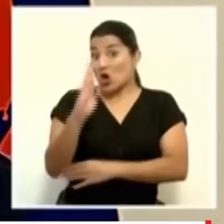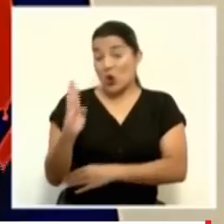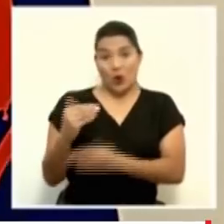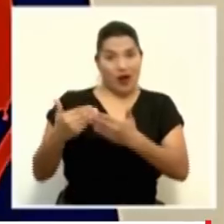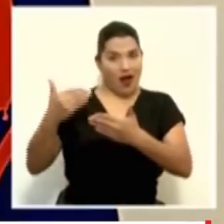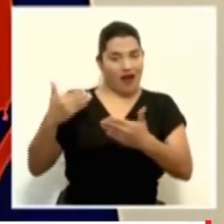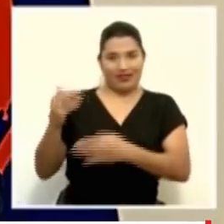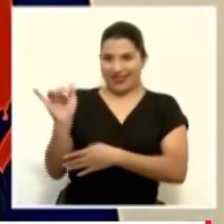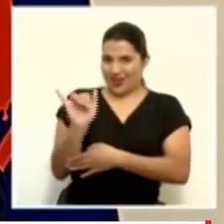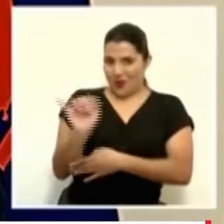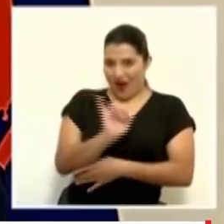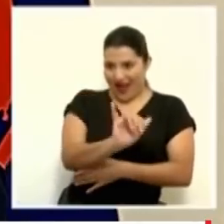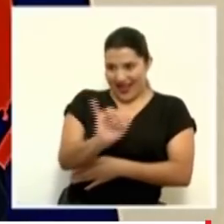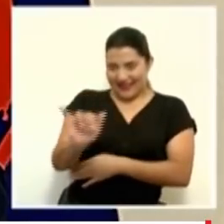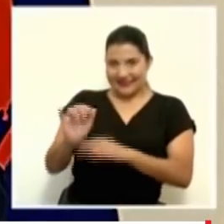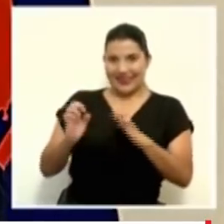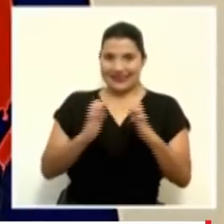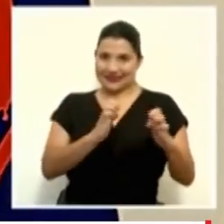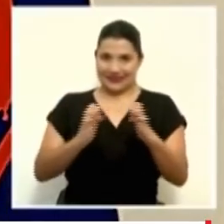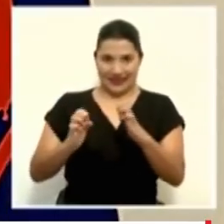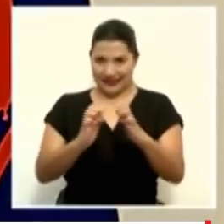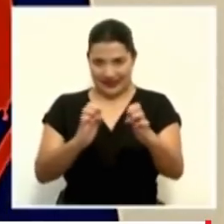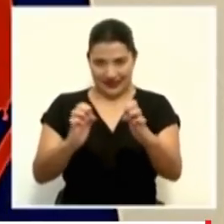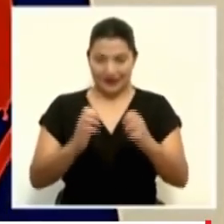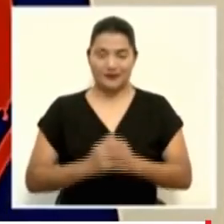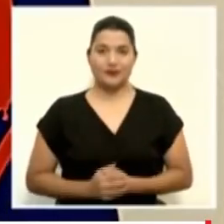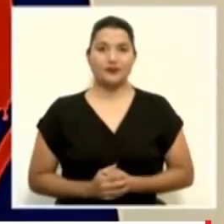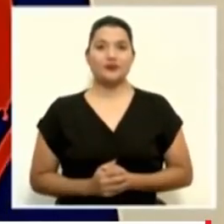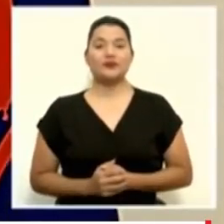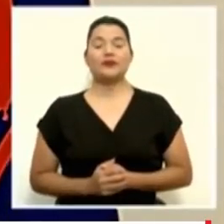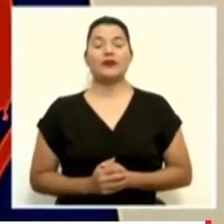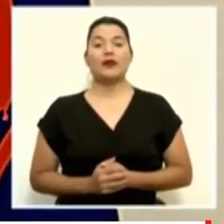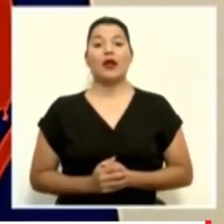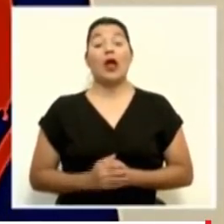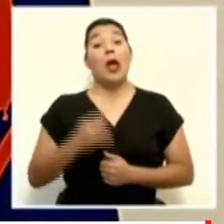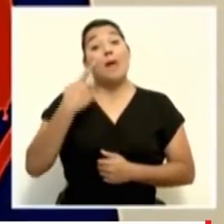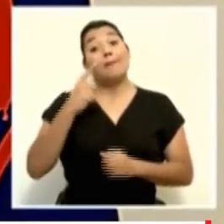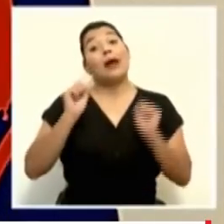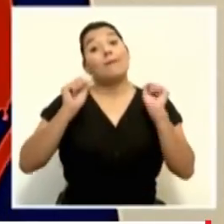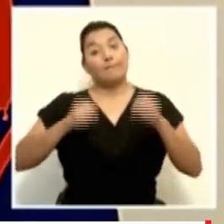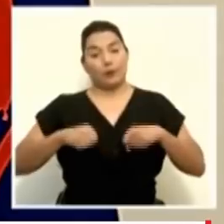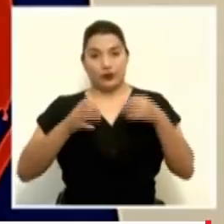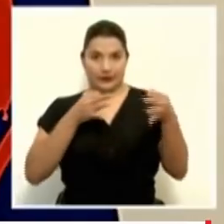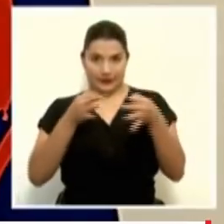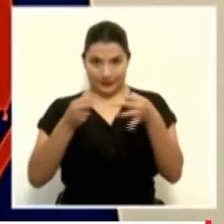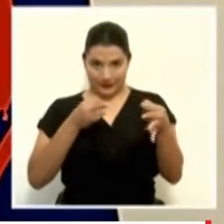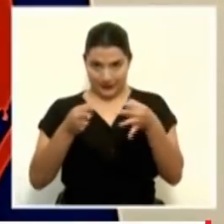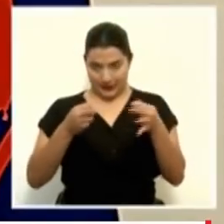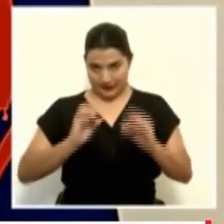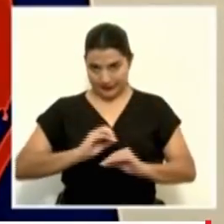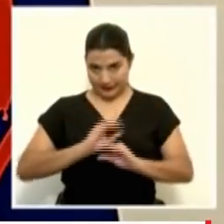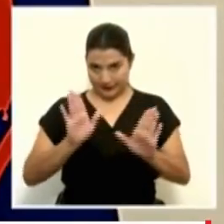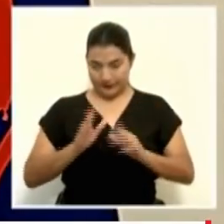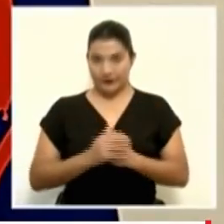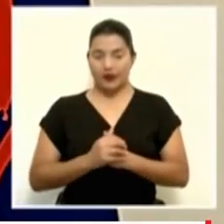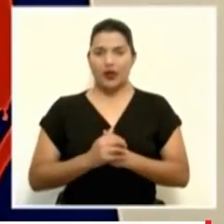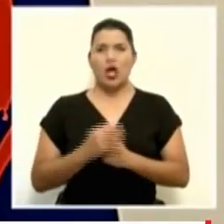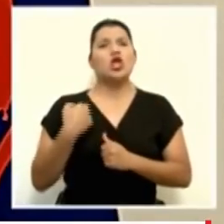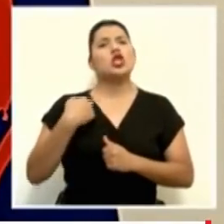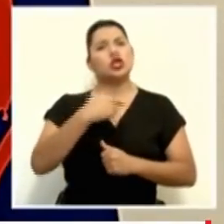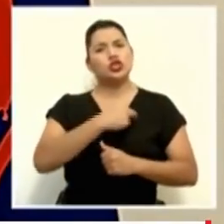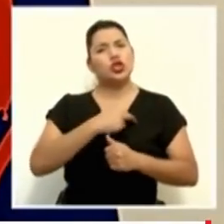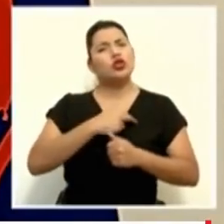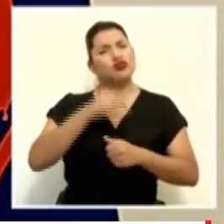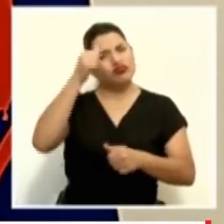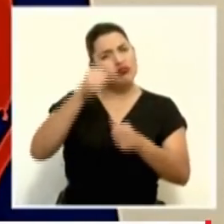ahí enviamos estos pacientes COVID. Para dar una perspectiva, devolvámonos al